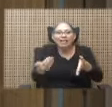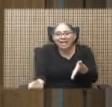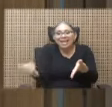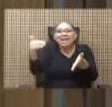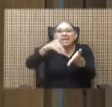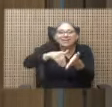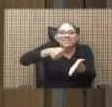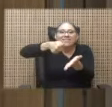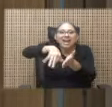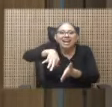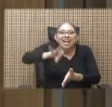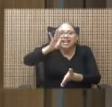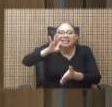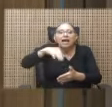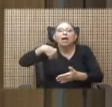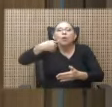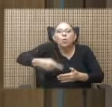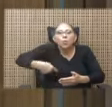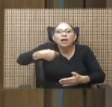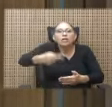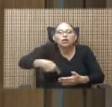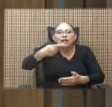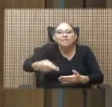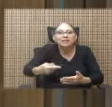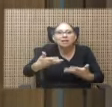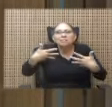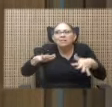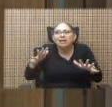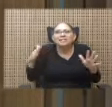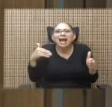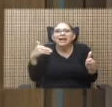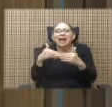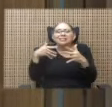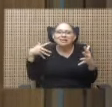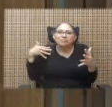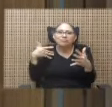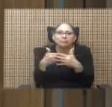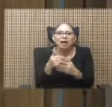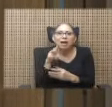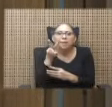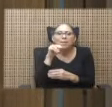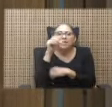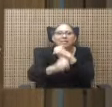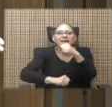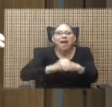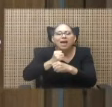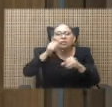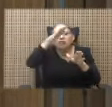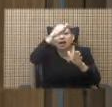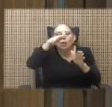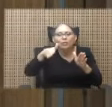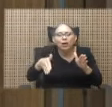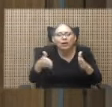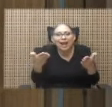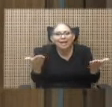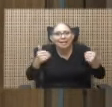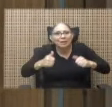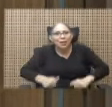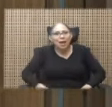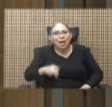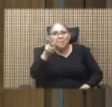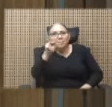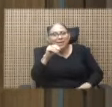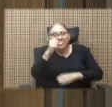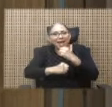una y otra vez, al punto que ya lleva casi 20 años en la Contraloría General de la República, 20